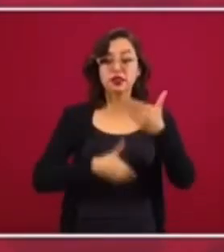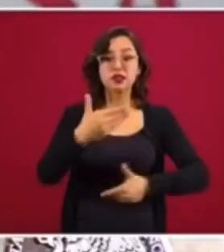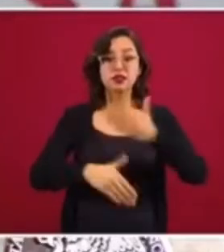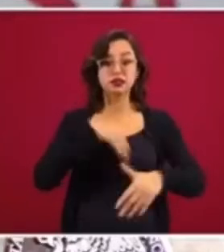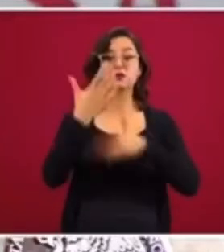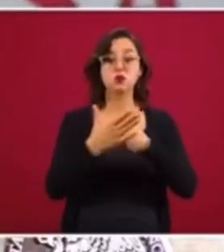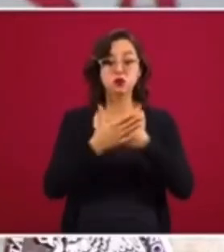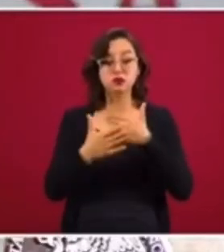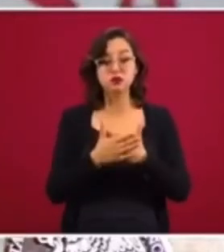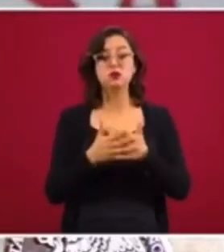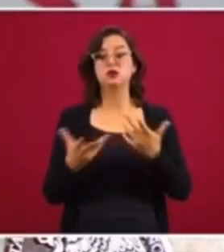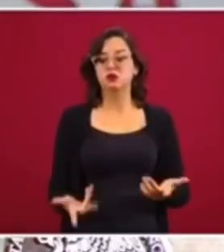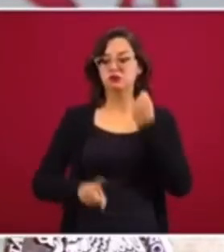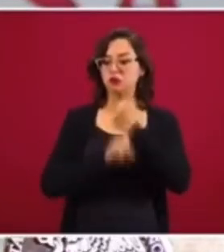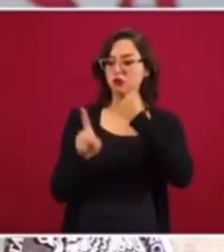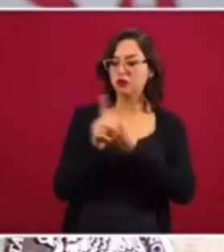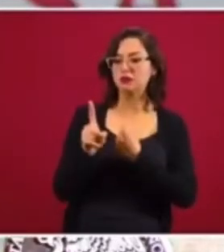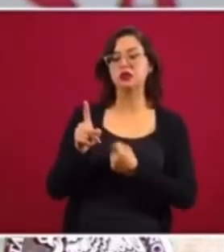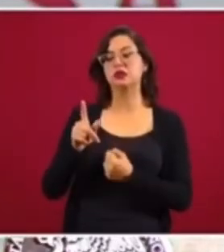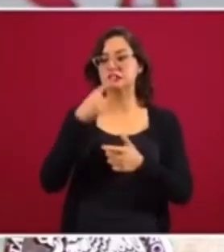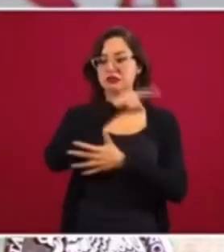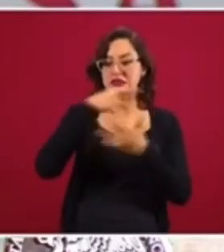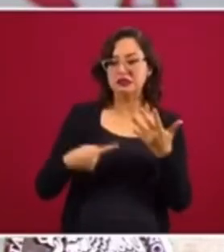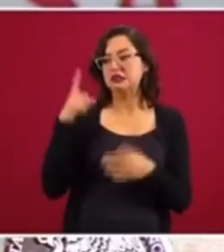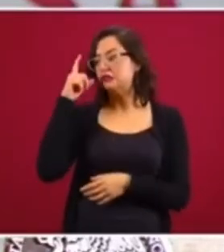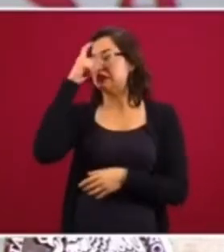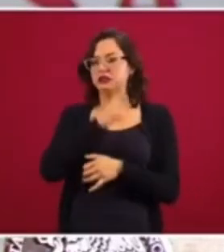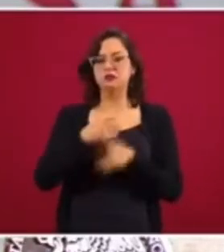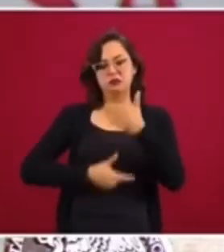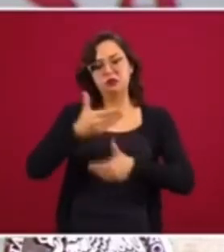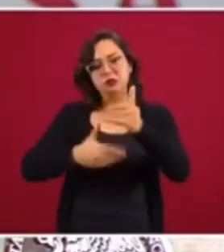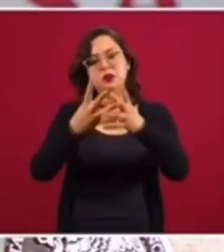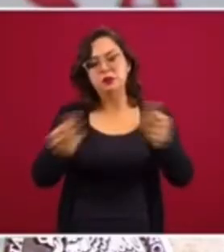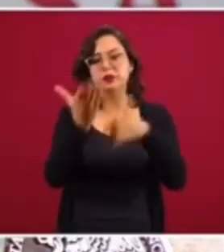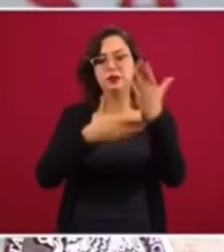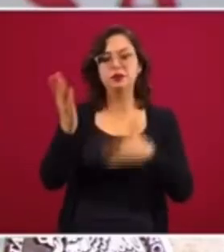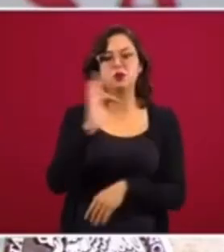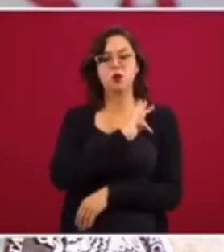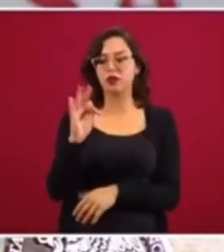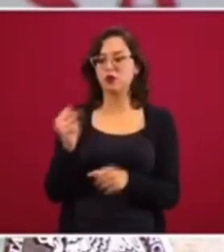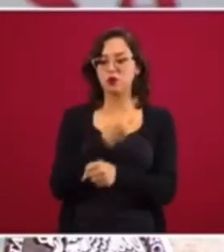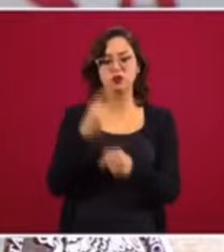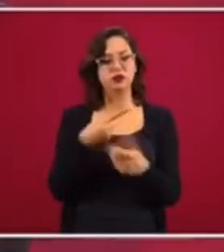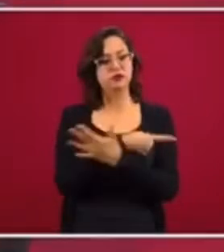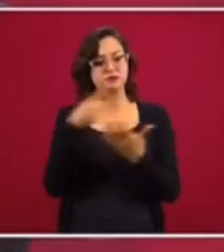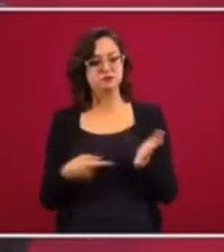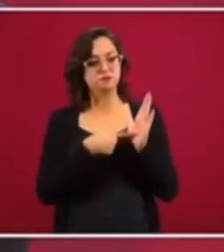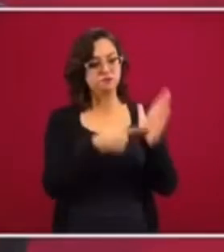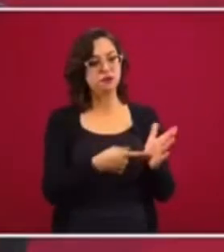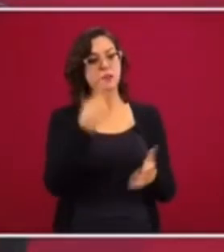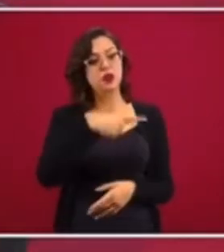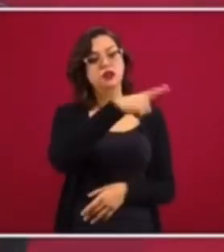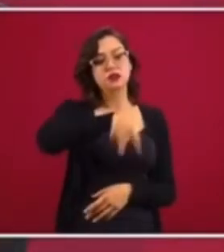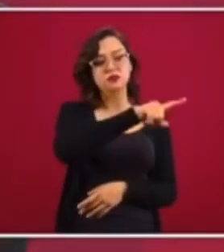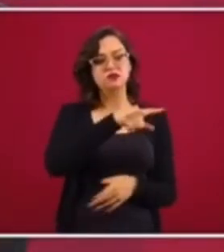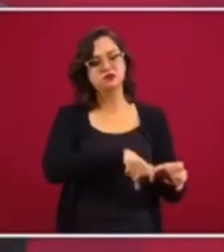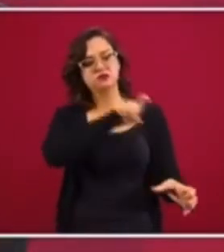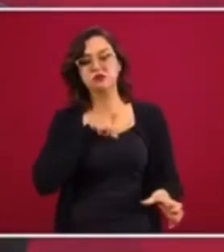que pasemos de esta situación difícil, les vamos a dar opciones, opciones alternativas, para que se puedan reincorporar